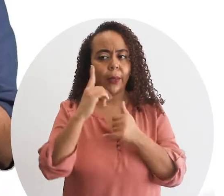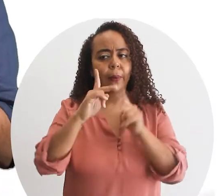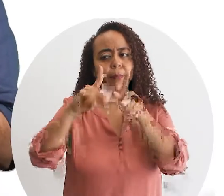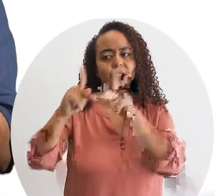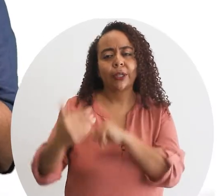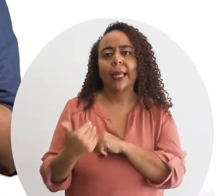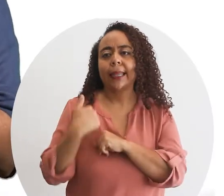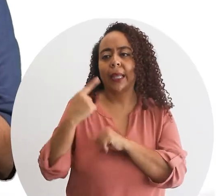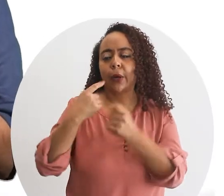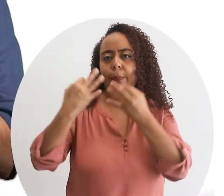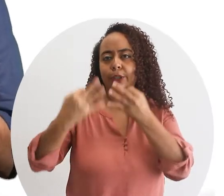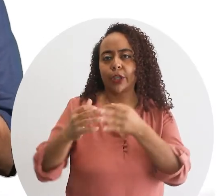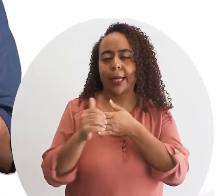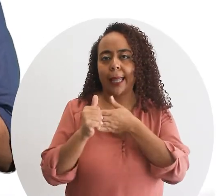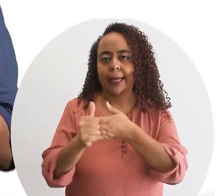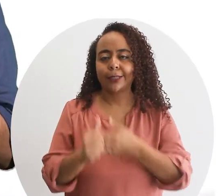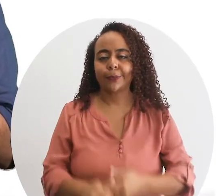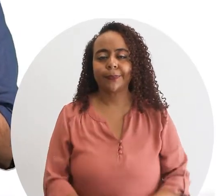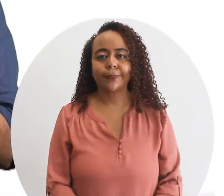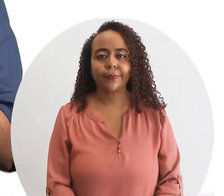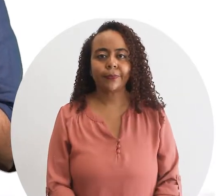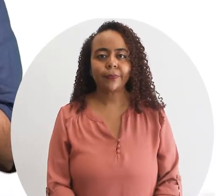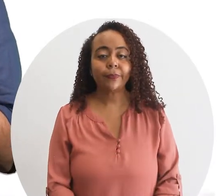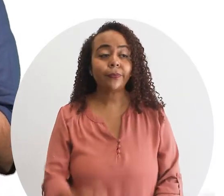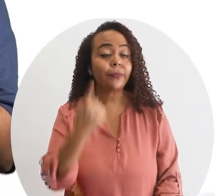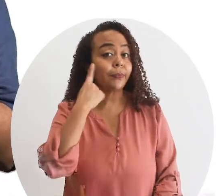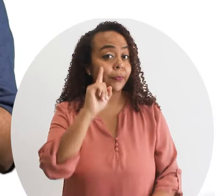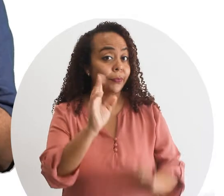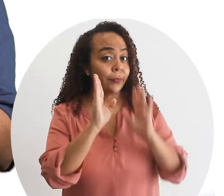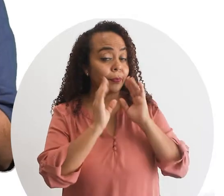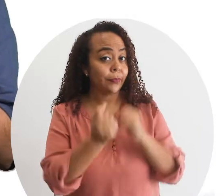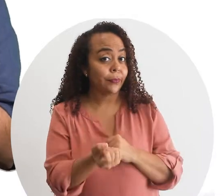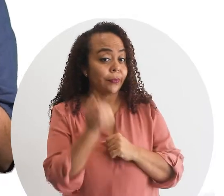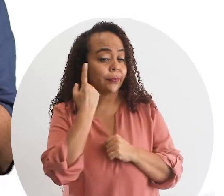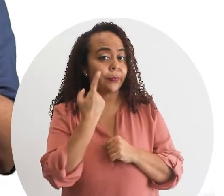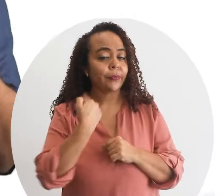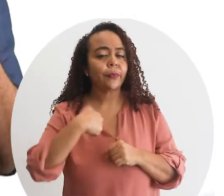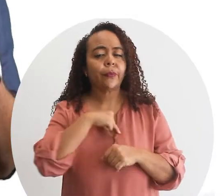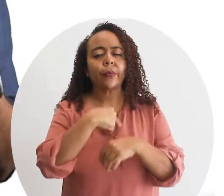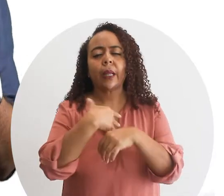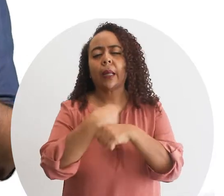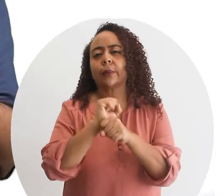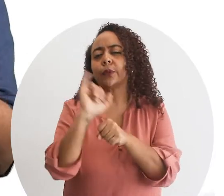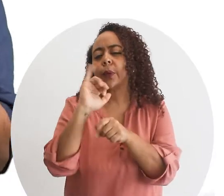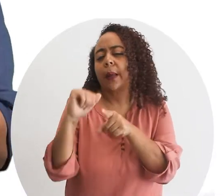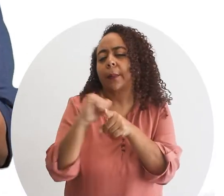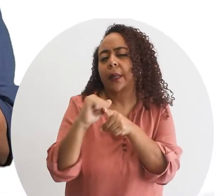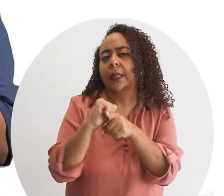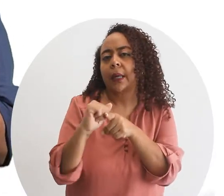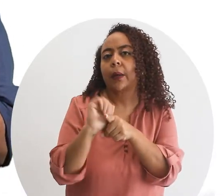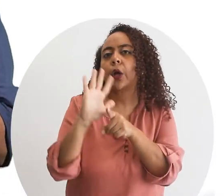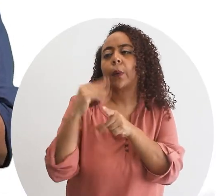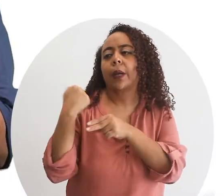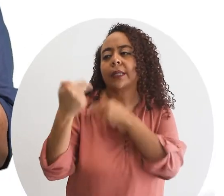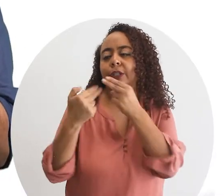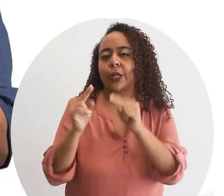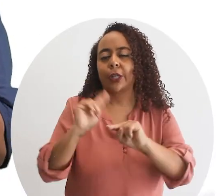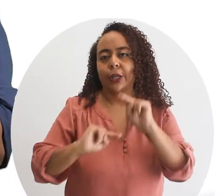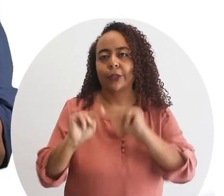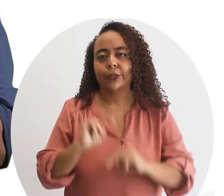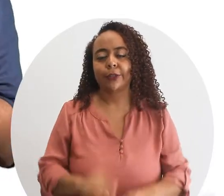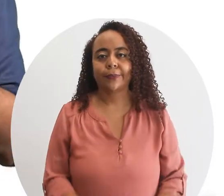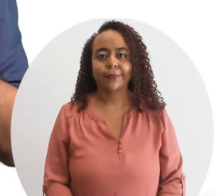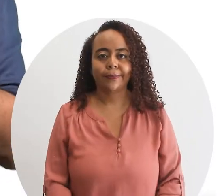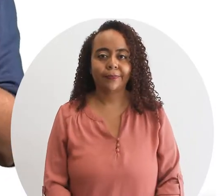de una persona que tiene una posición de liderazgo y para entenderlo hagamos un breve repaso de cómo ha sido la historia de los